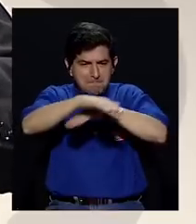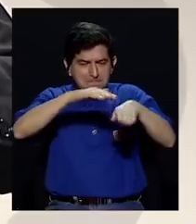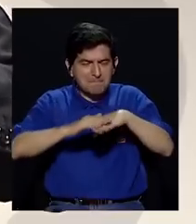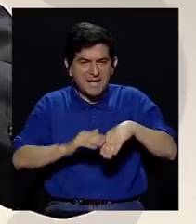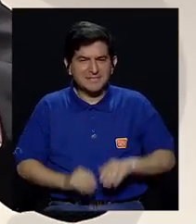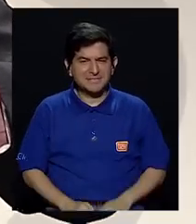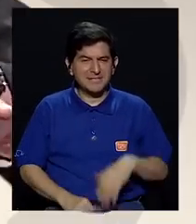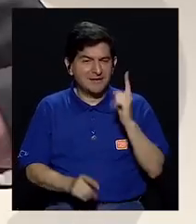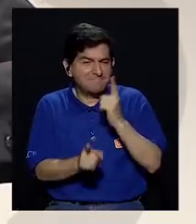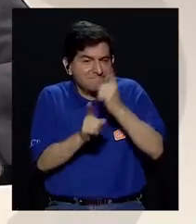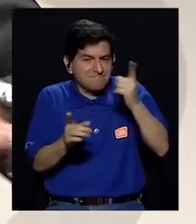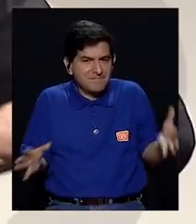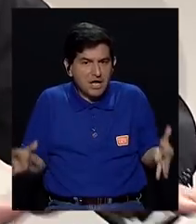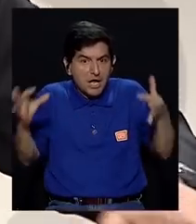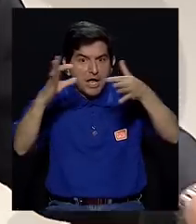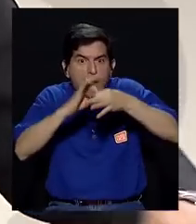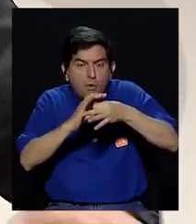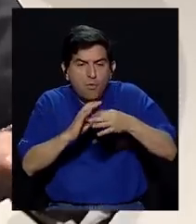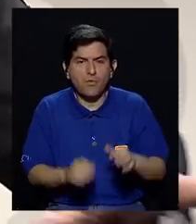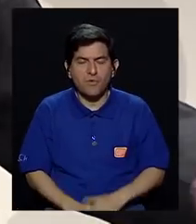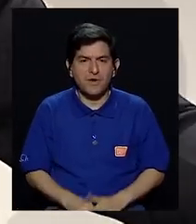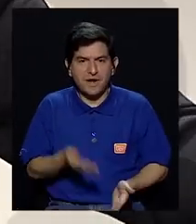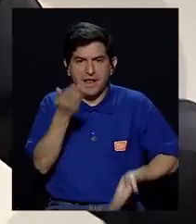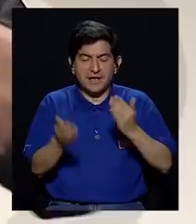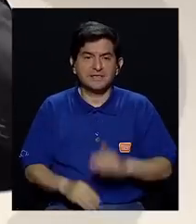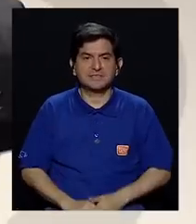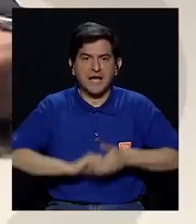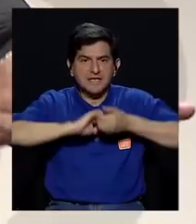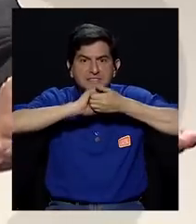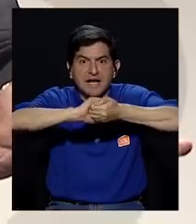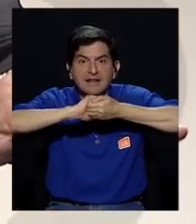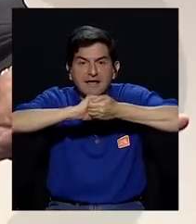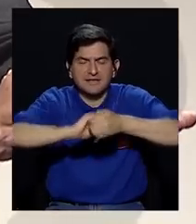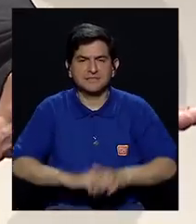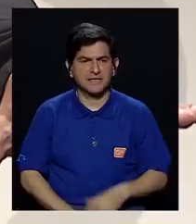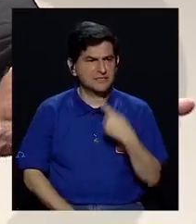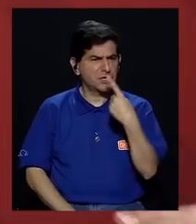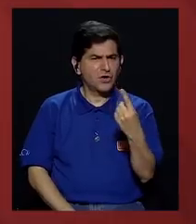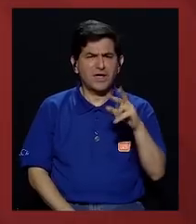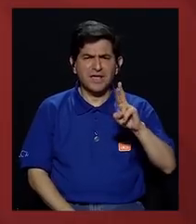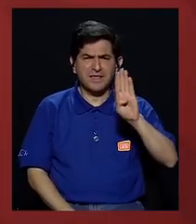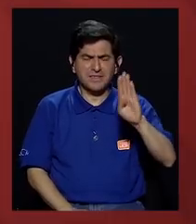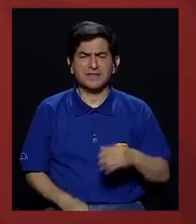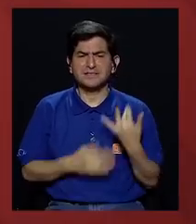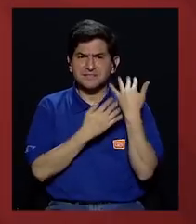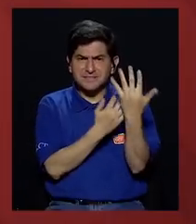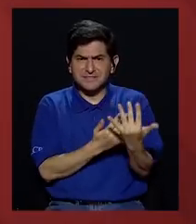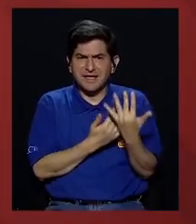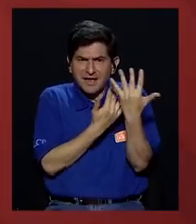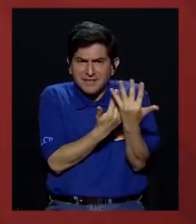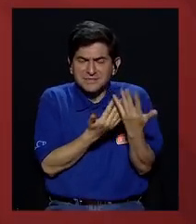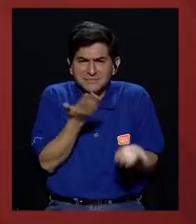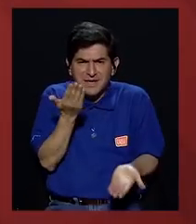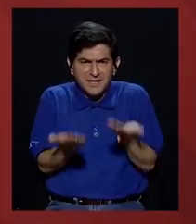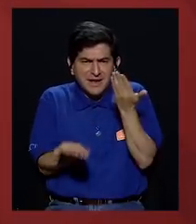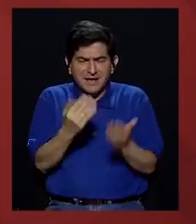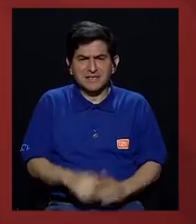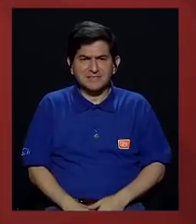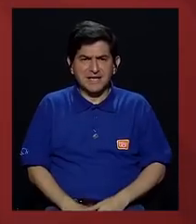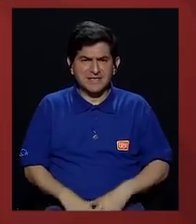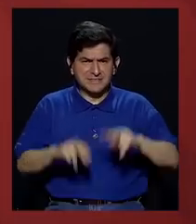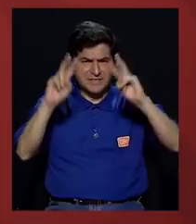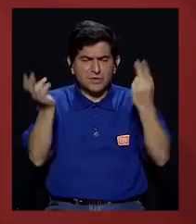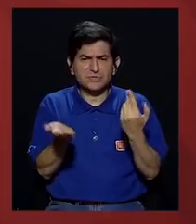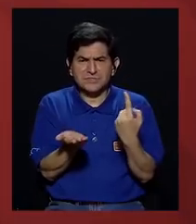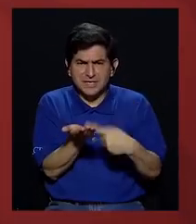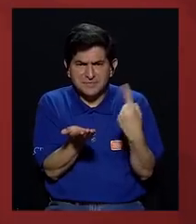plataforma que unifique inclusive hasta las alianzas más impensables. ¿Eso que dice Randall nos podría dar la esperanza de que se pongan en